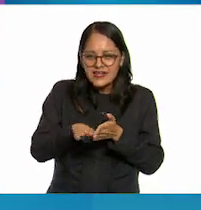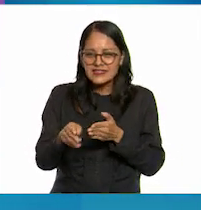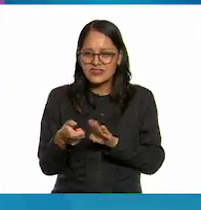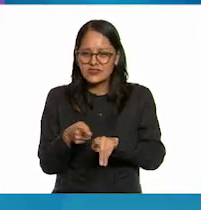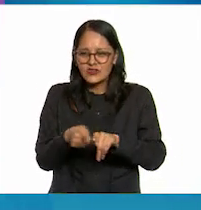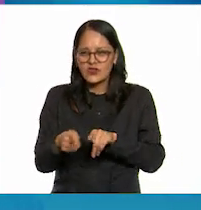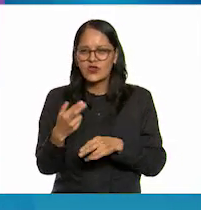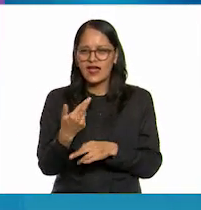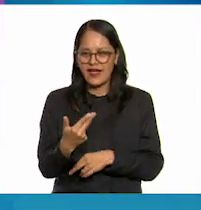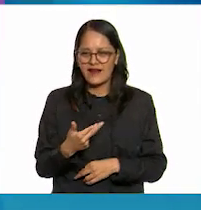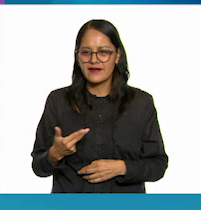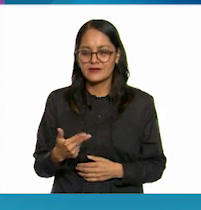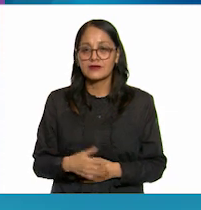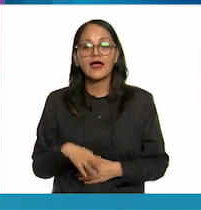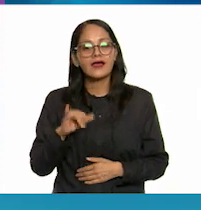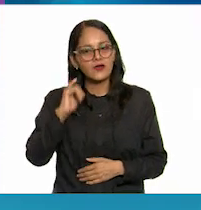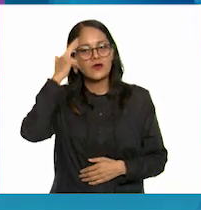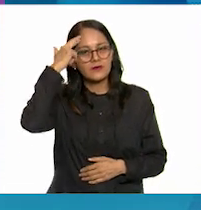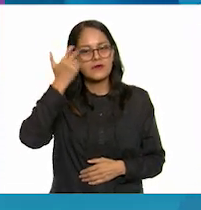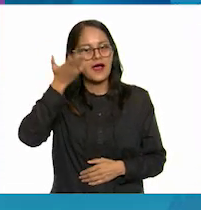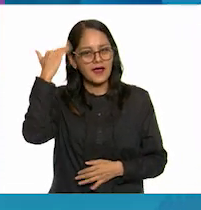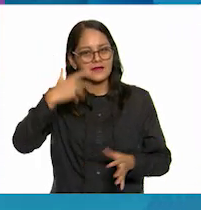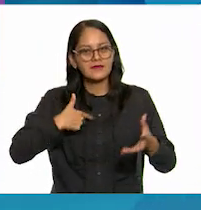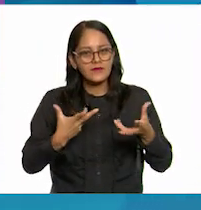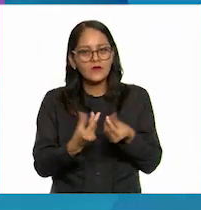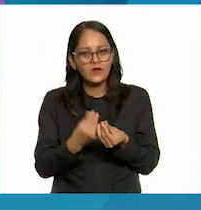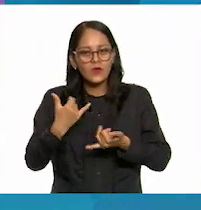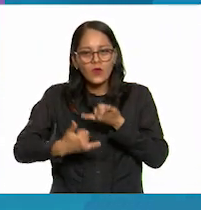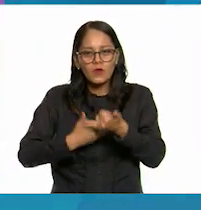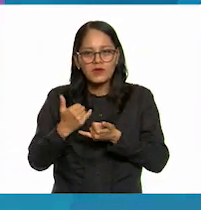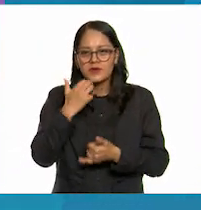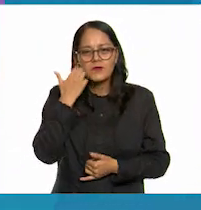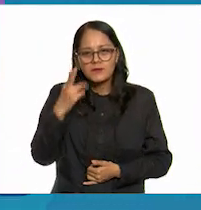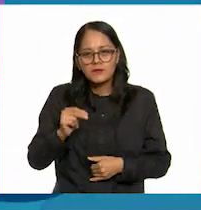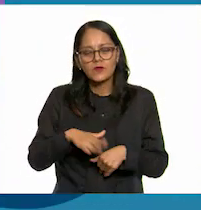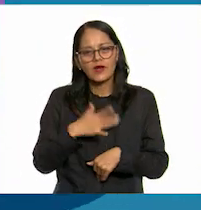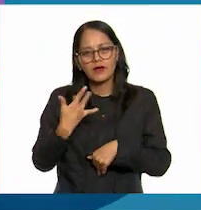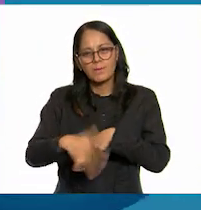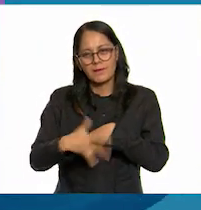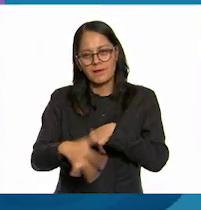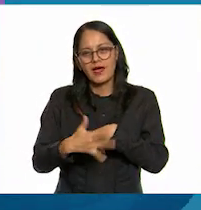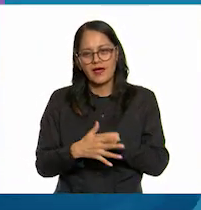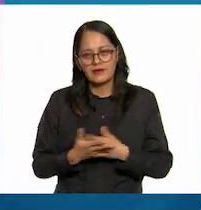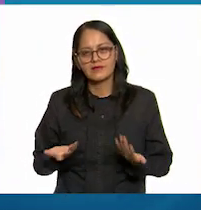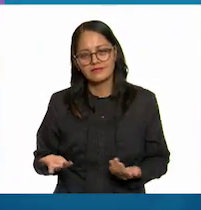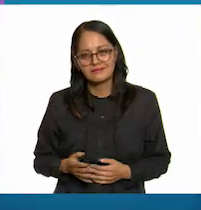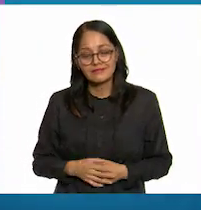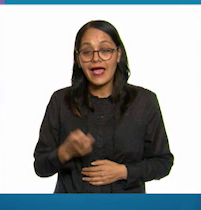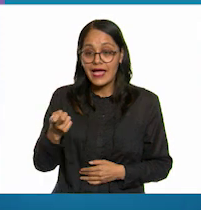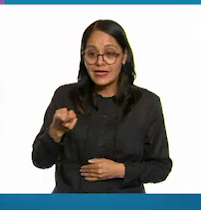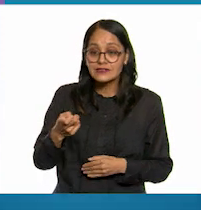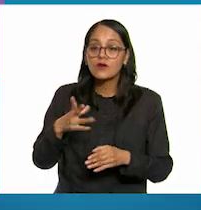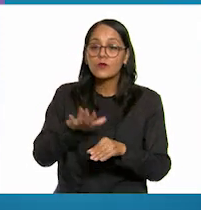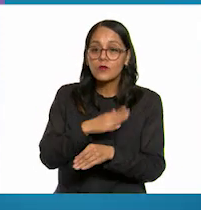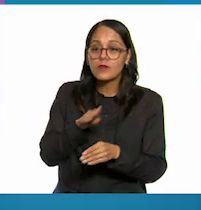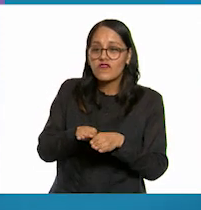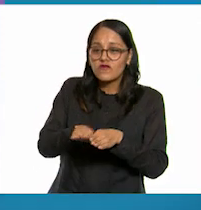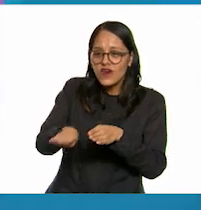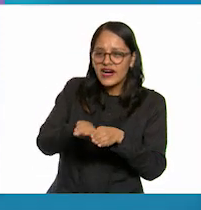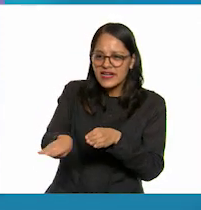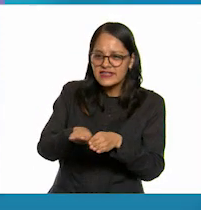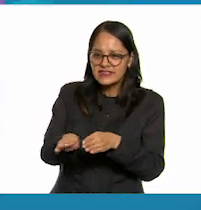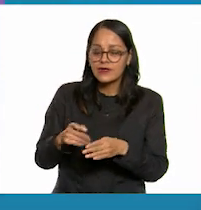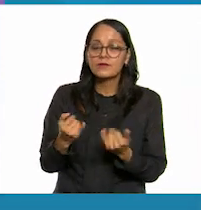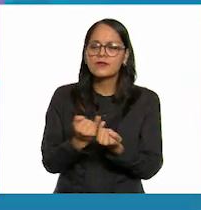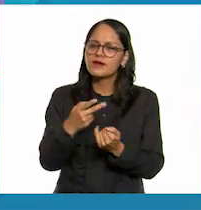con razón el otro día no quiso jugar le dolía la mano bueno eso fue por fricción pero qué tiene que ver la